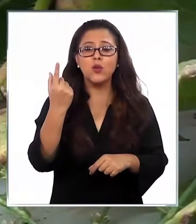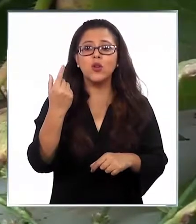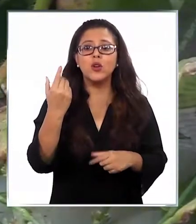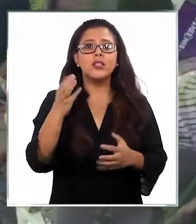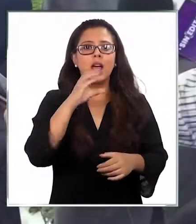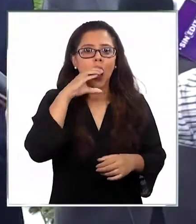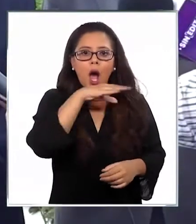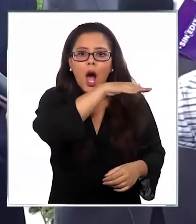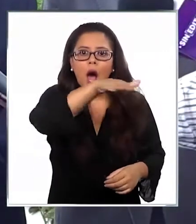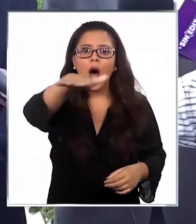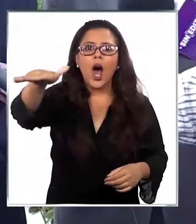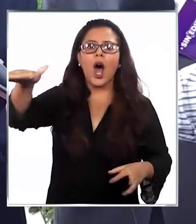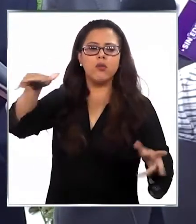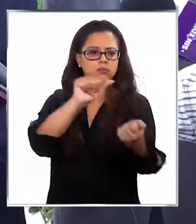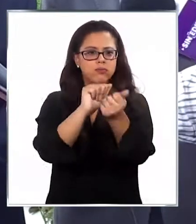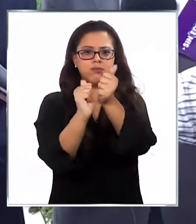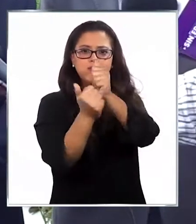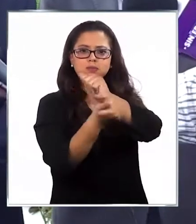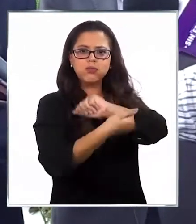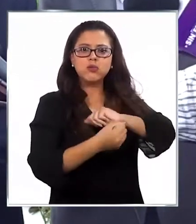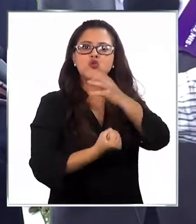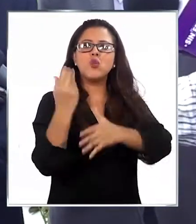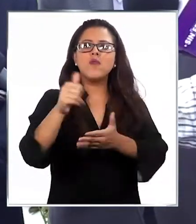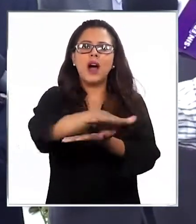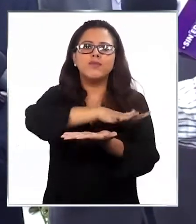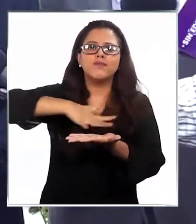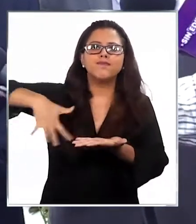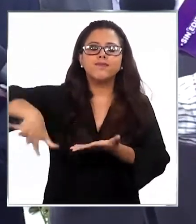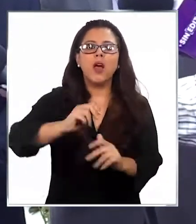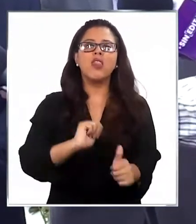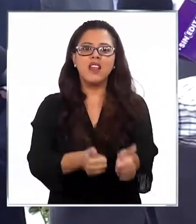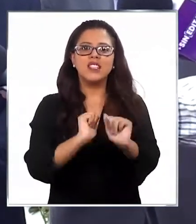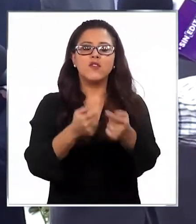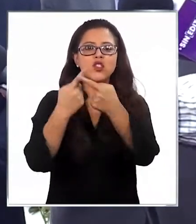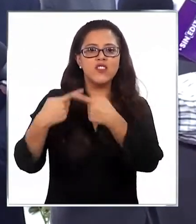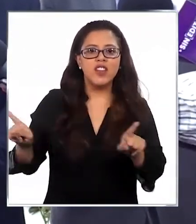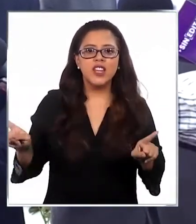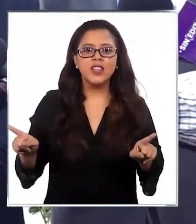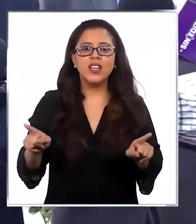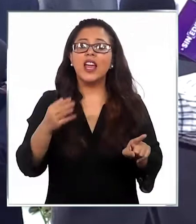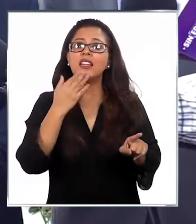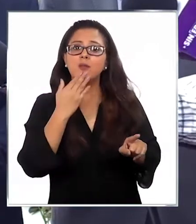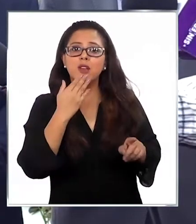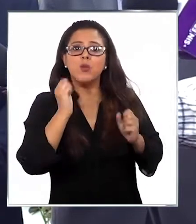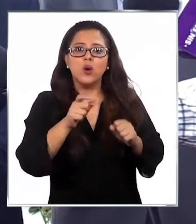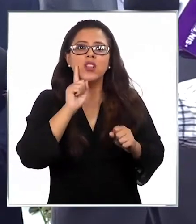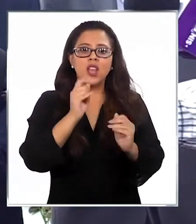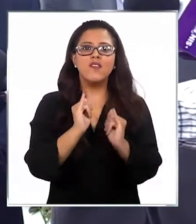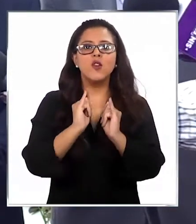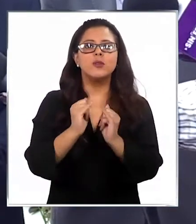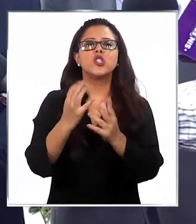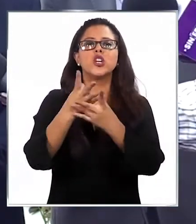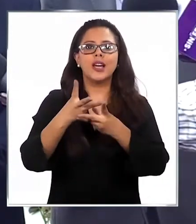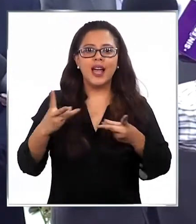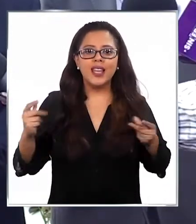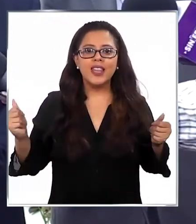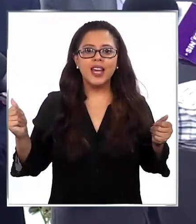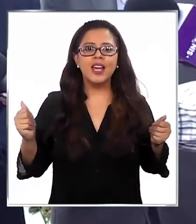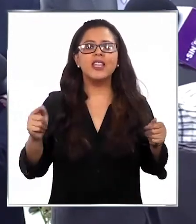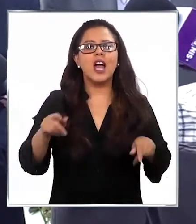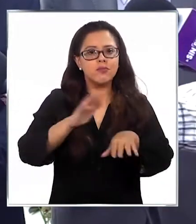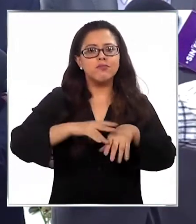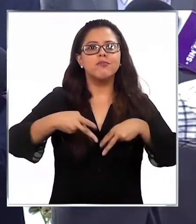el campo ha ido adaptándose a las nuevas condiciones, tiene desafíos distintos y poder contar con información de calidad